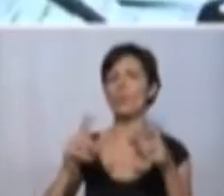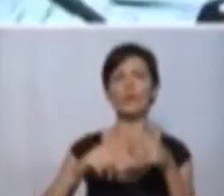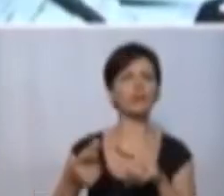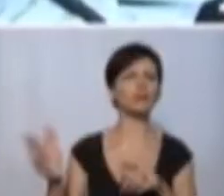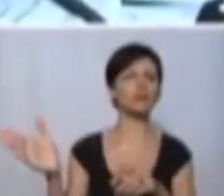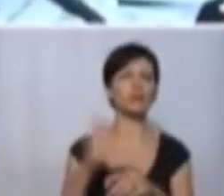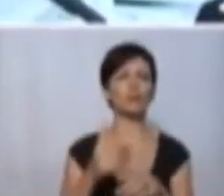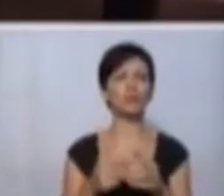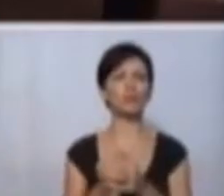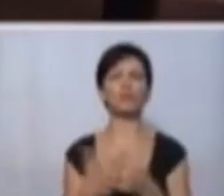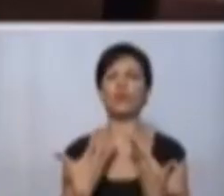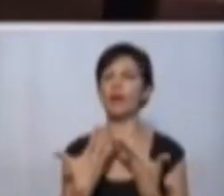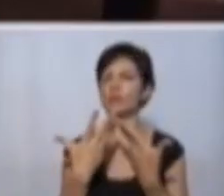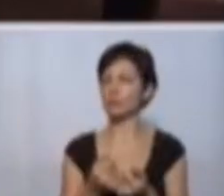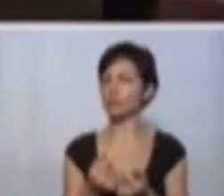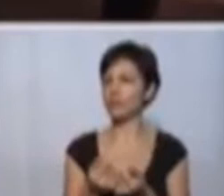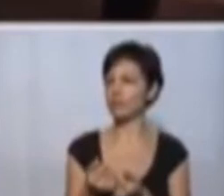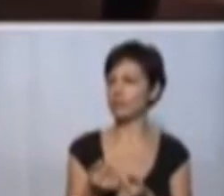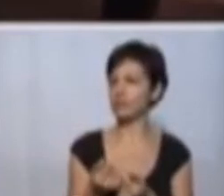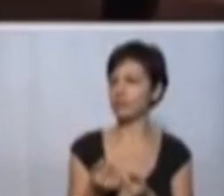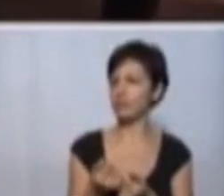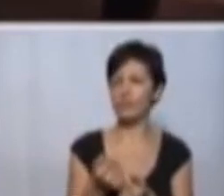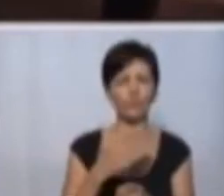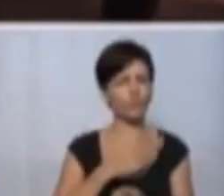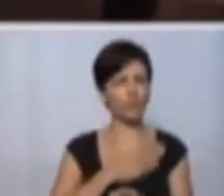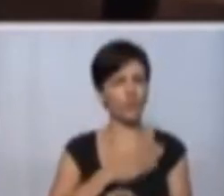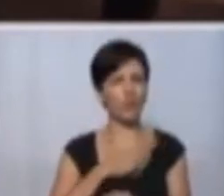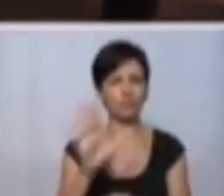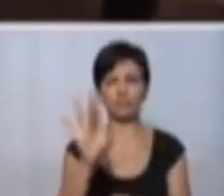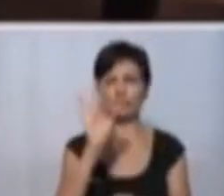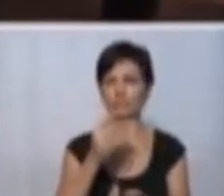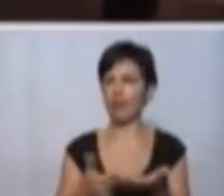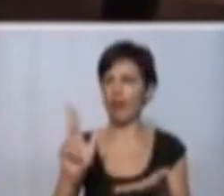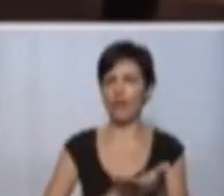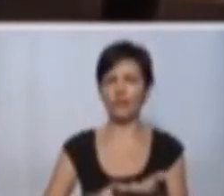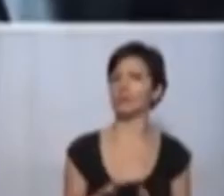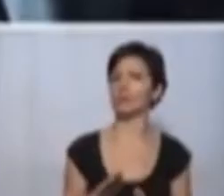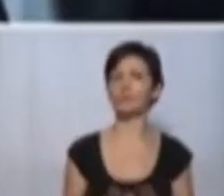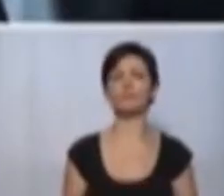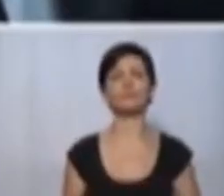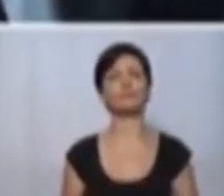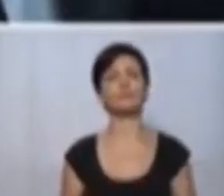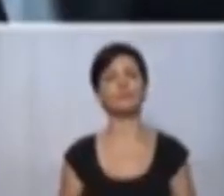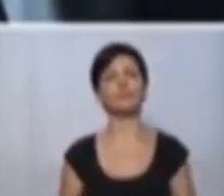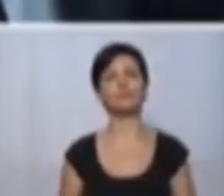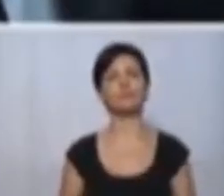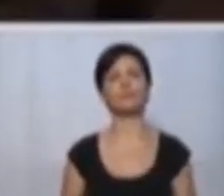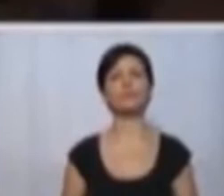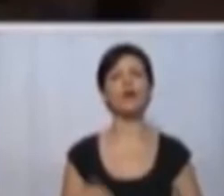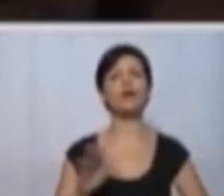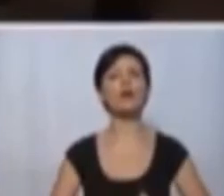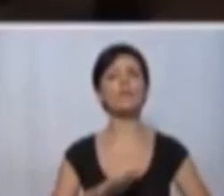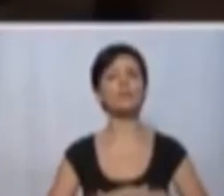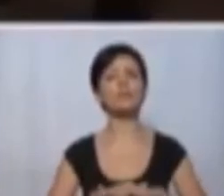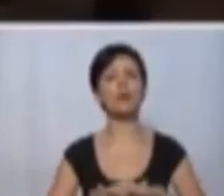este apoyo unánime para la Presidencia. Tenemos la responsabilidad